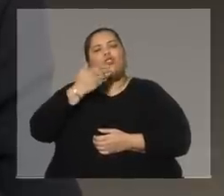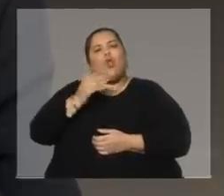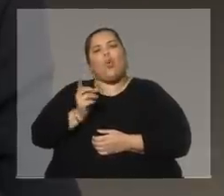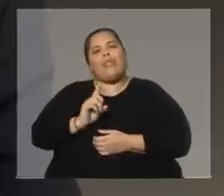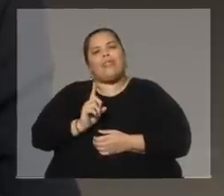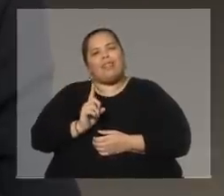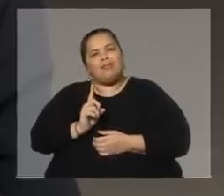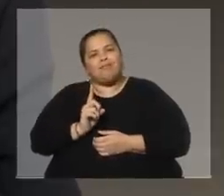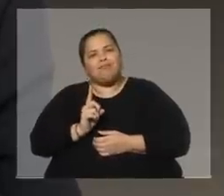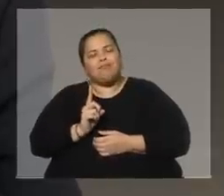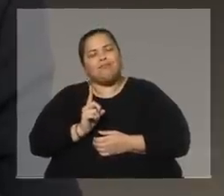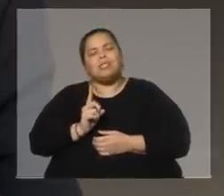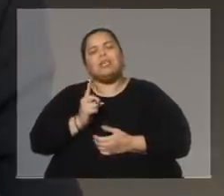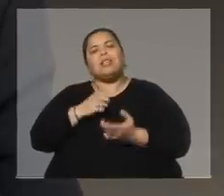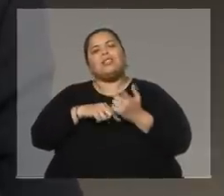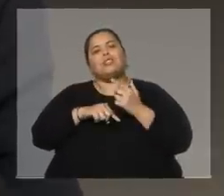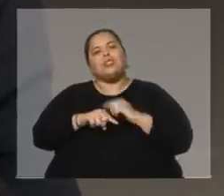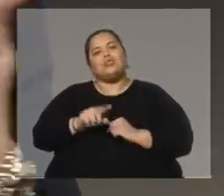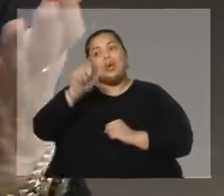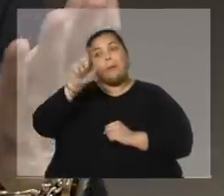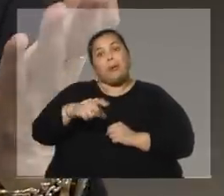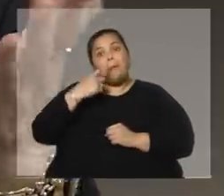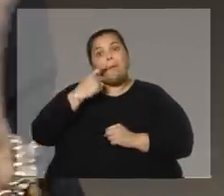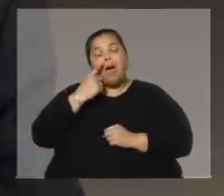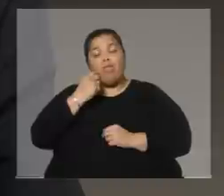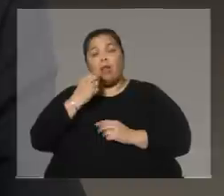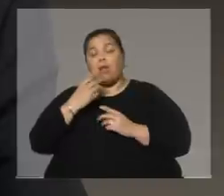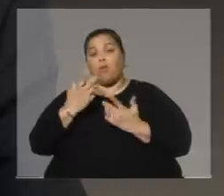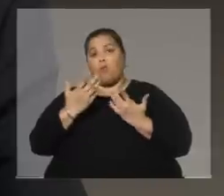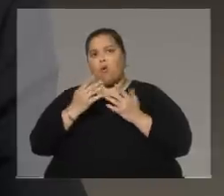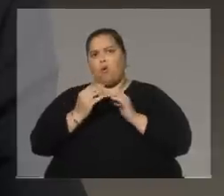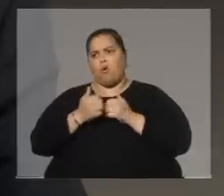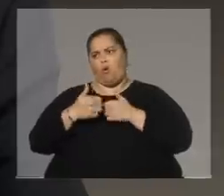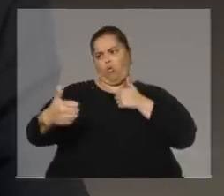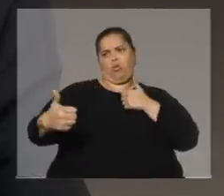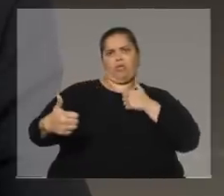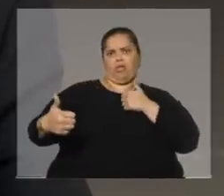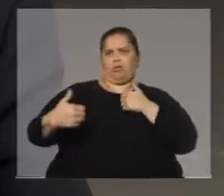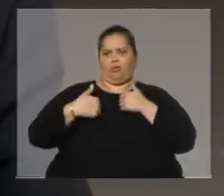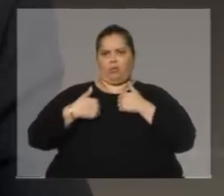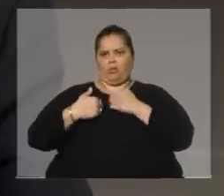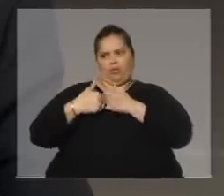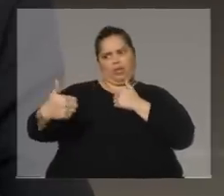Y él fue muy distante conmigo y no me supo entender.